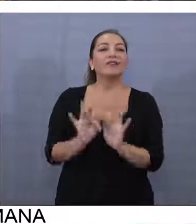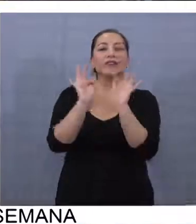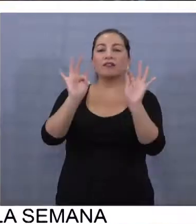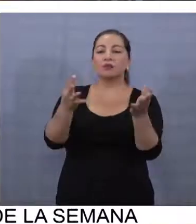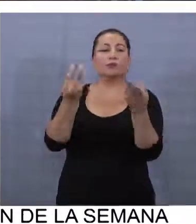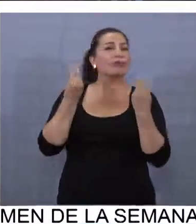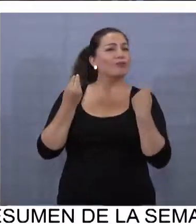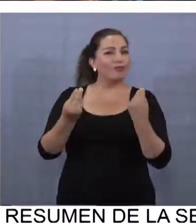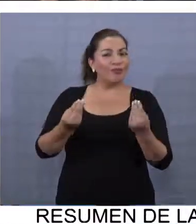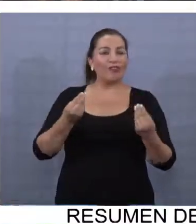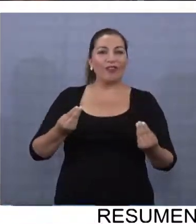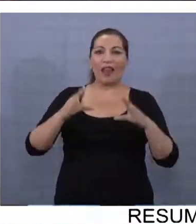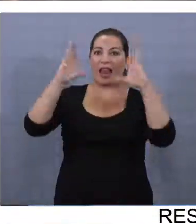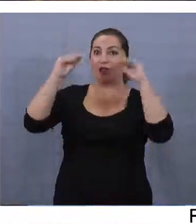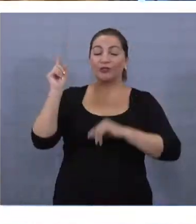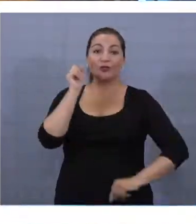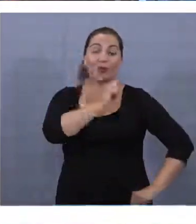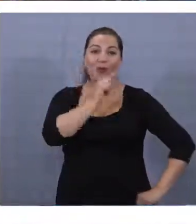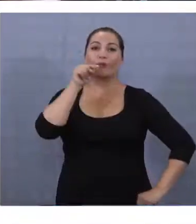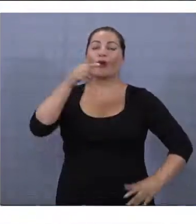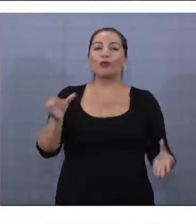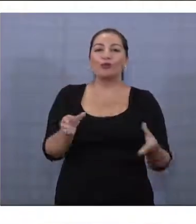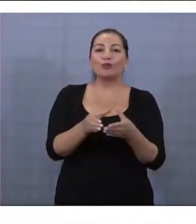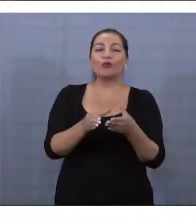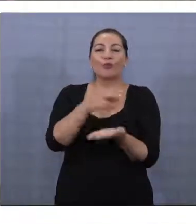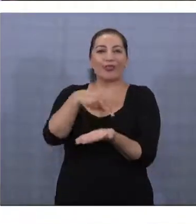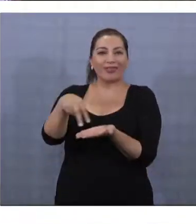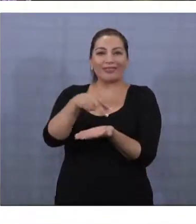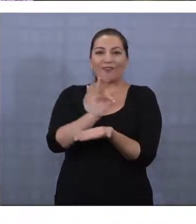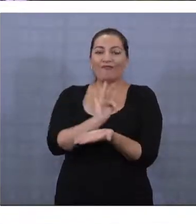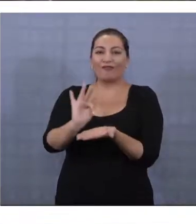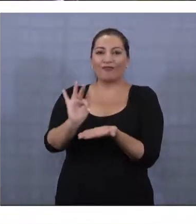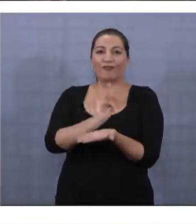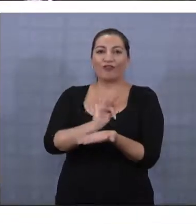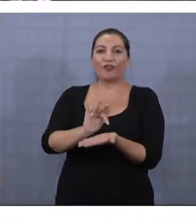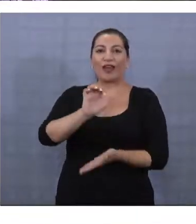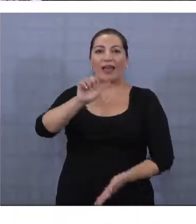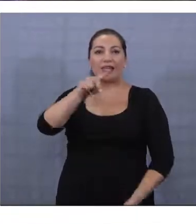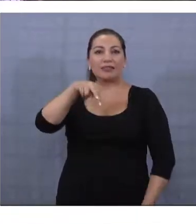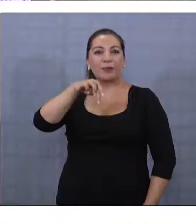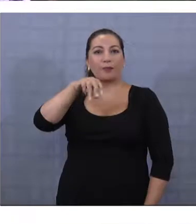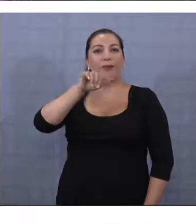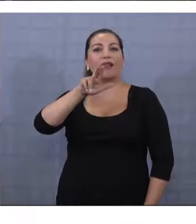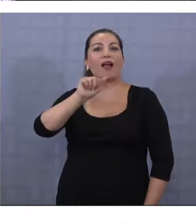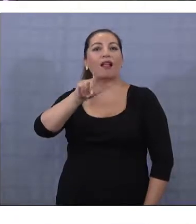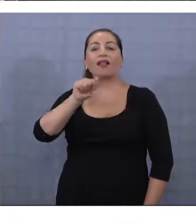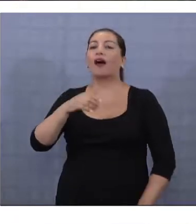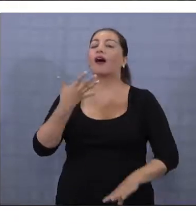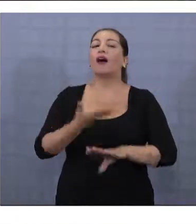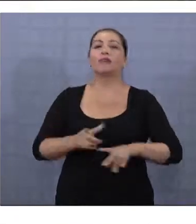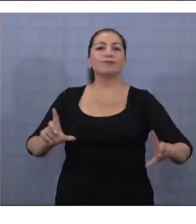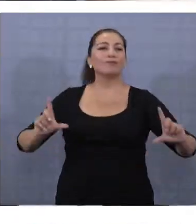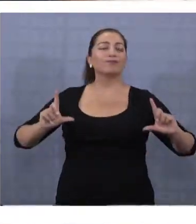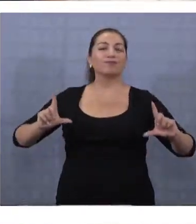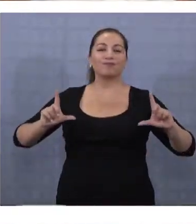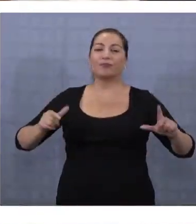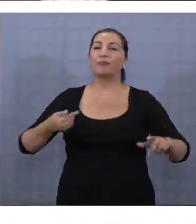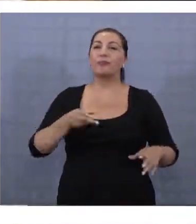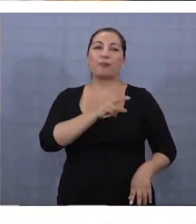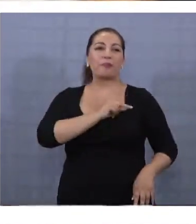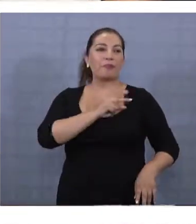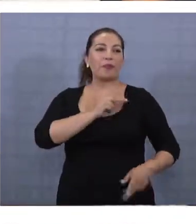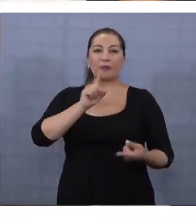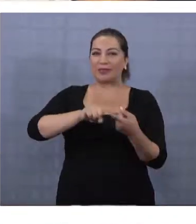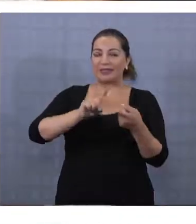verdadero éxito y en la noche final, el grupo de danza folclórica Esmeralda entregó galvanos por su participación